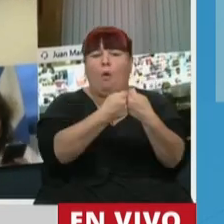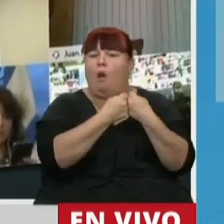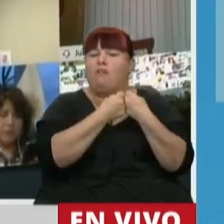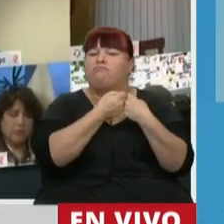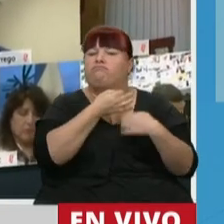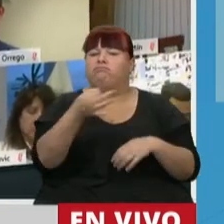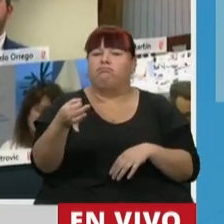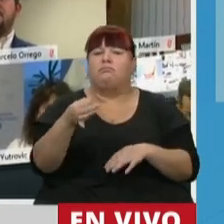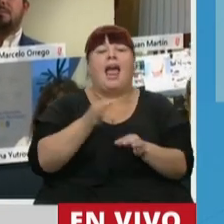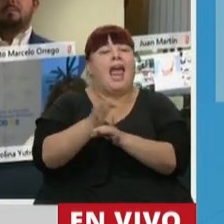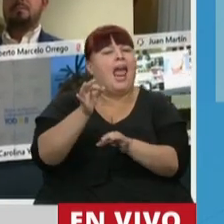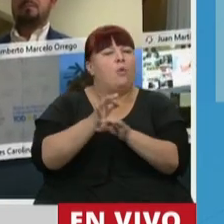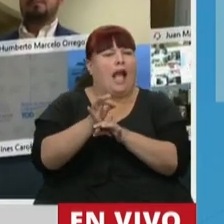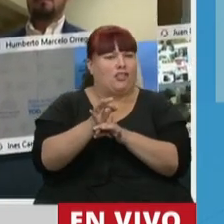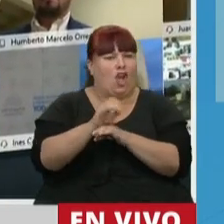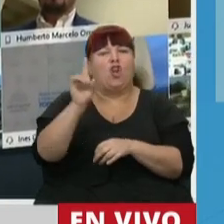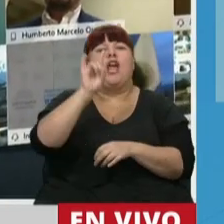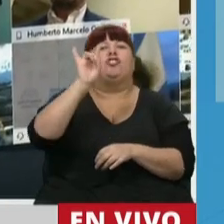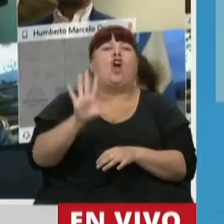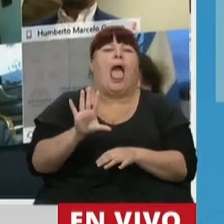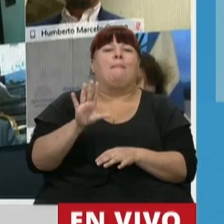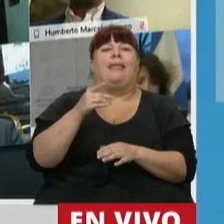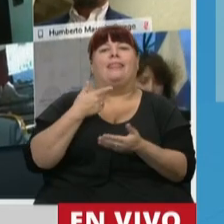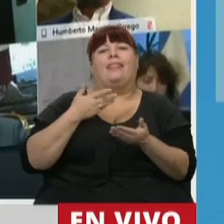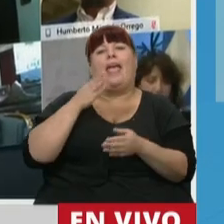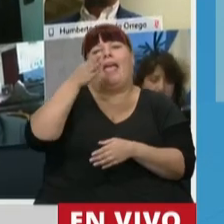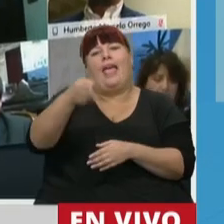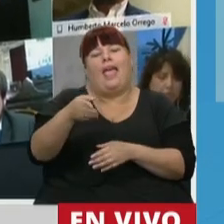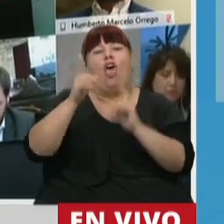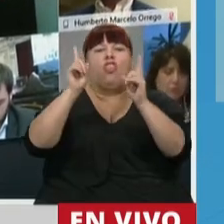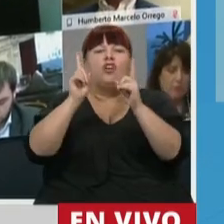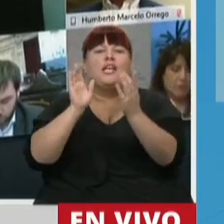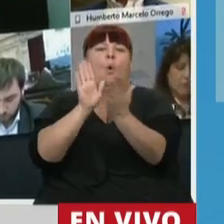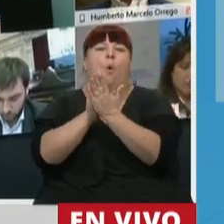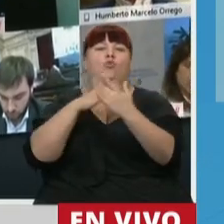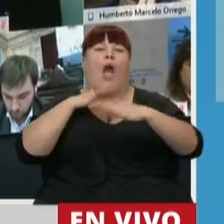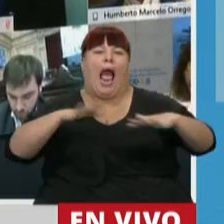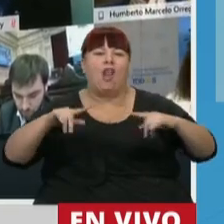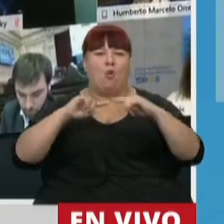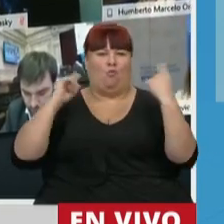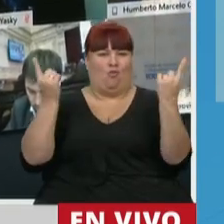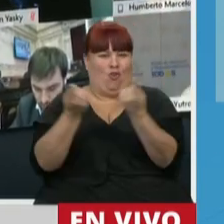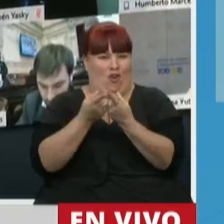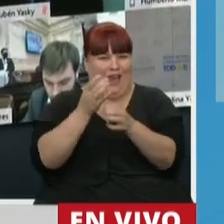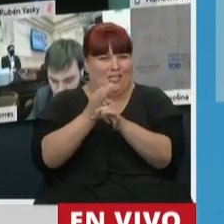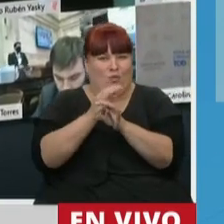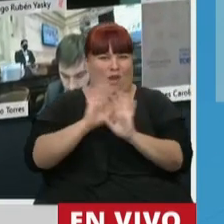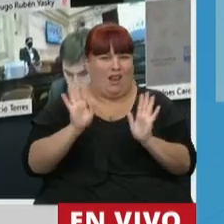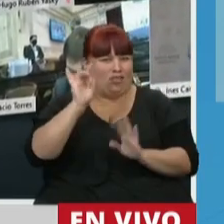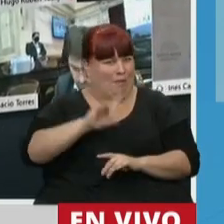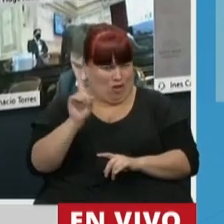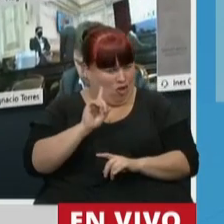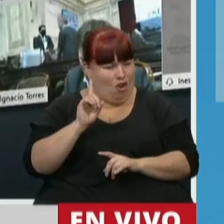que la educación va más allá de ese vínculo entre el docente y el alumno en un espacio como es la escuela.